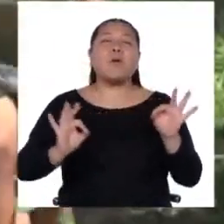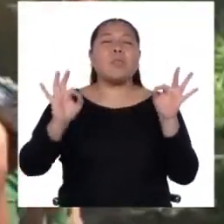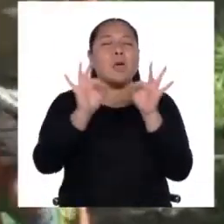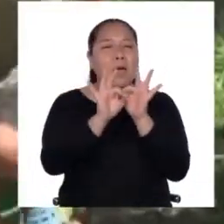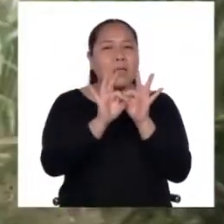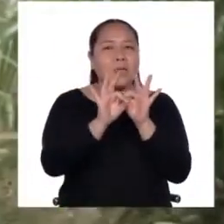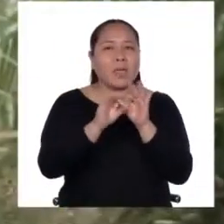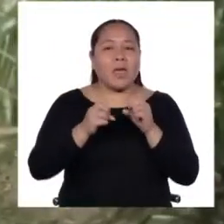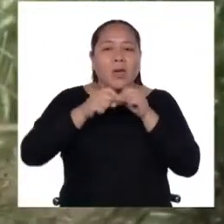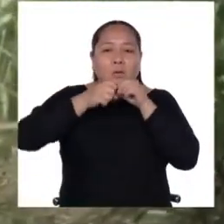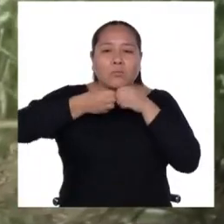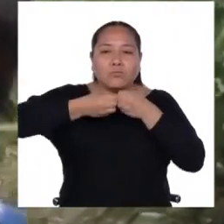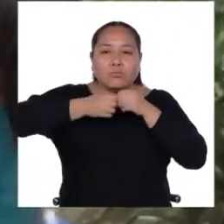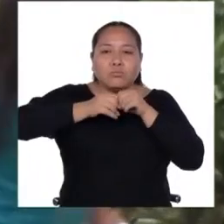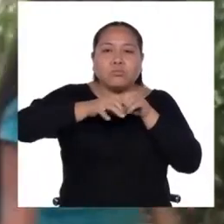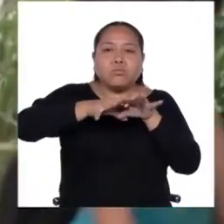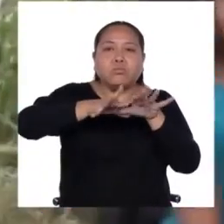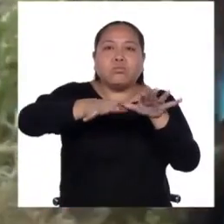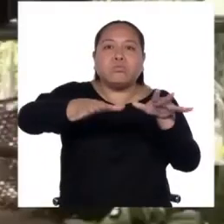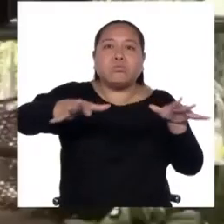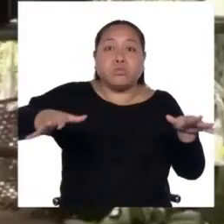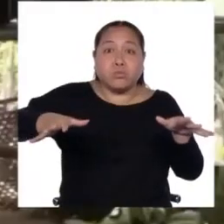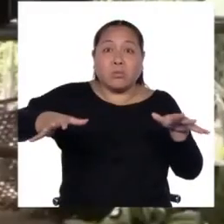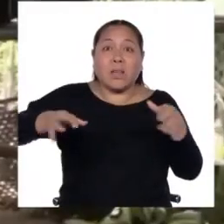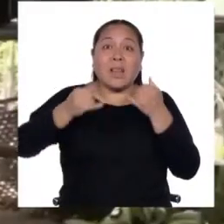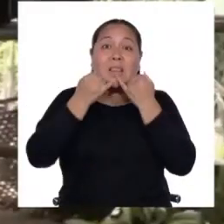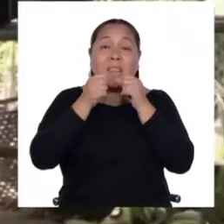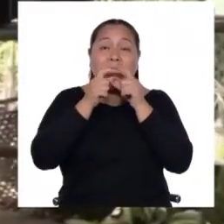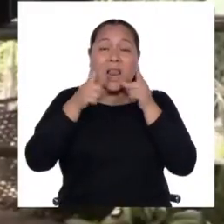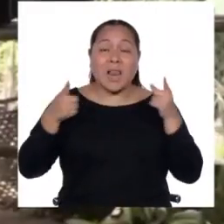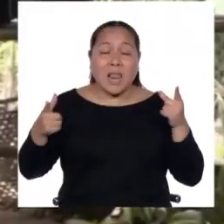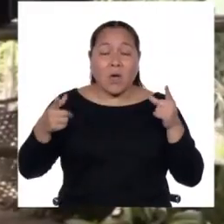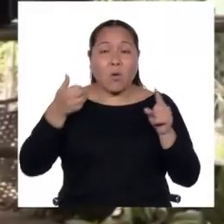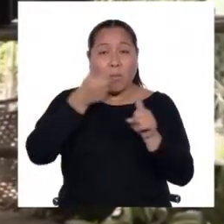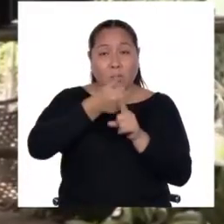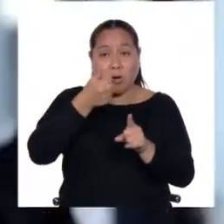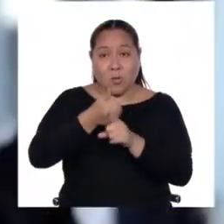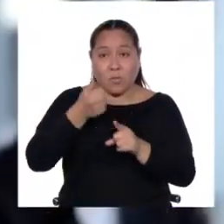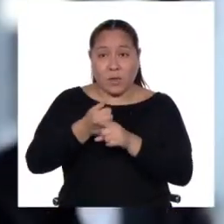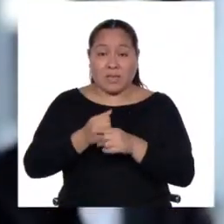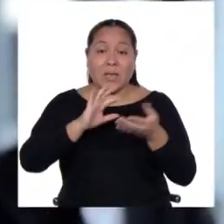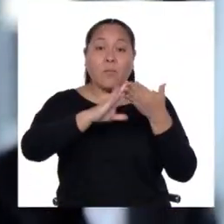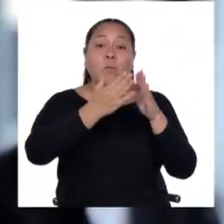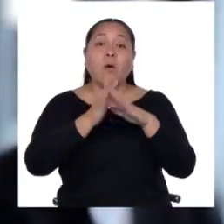en la difusión de nuestras lenguas indígenas y pueblos originarios.